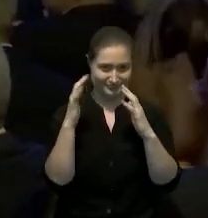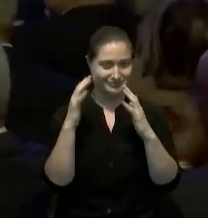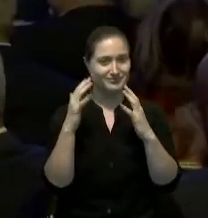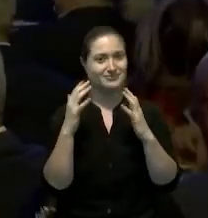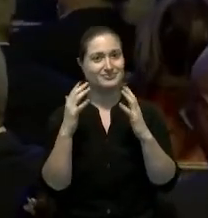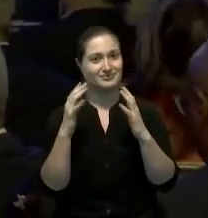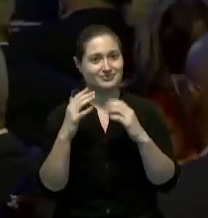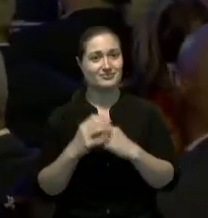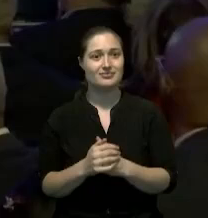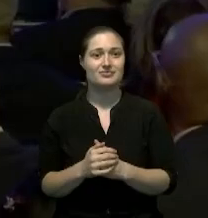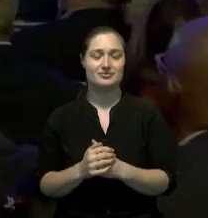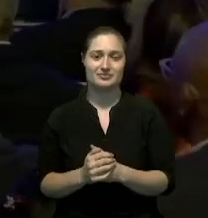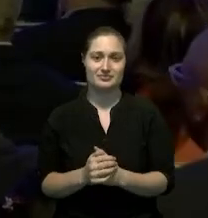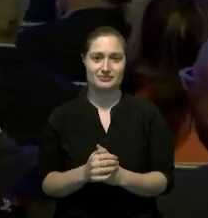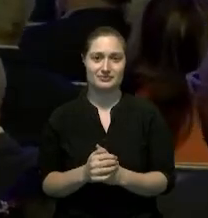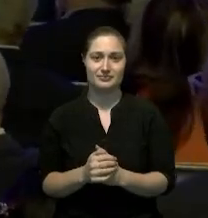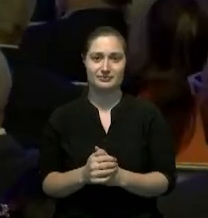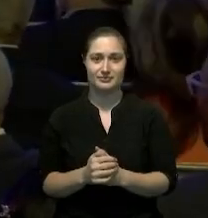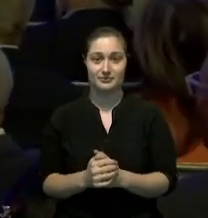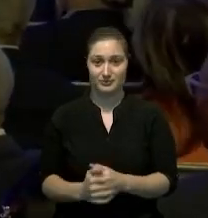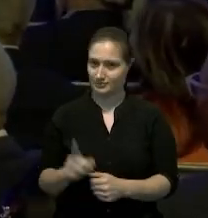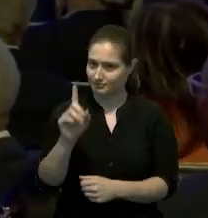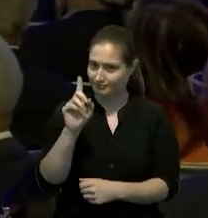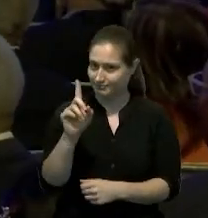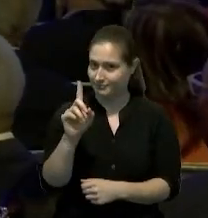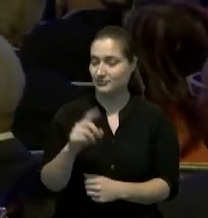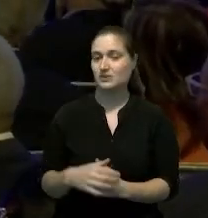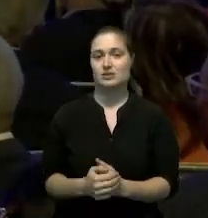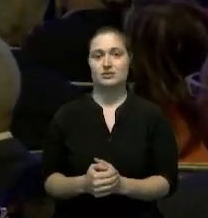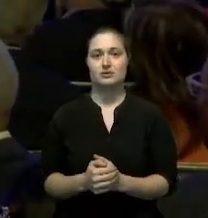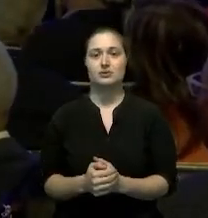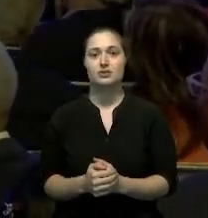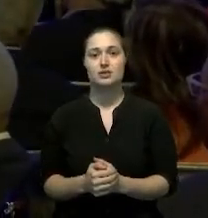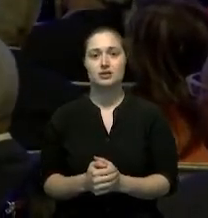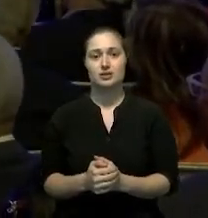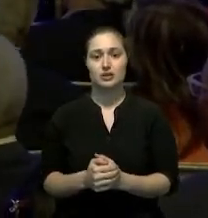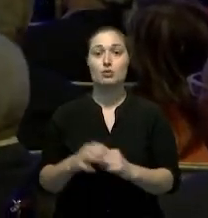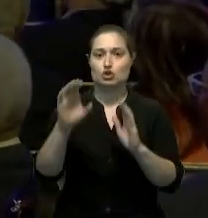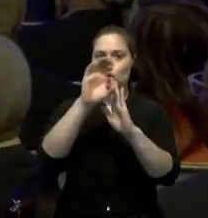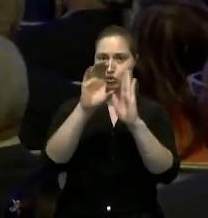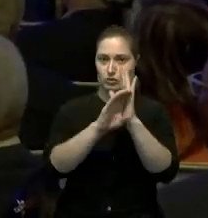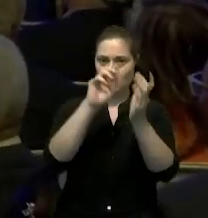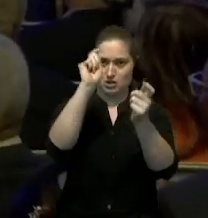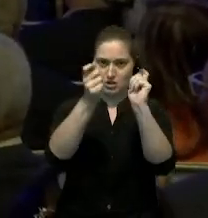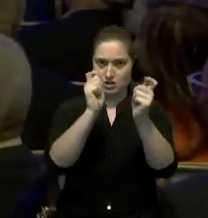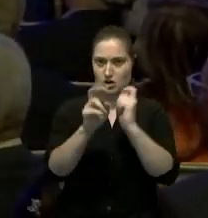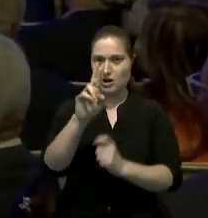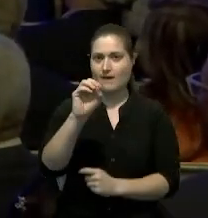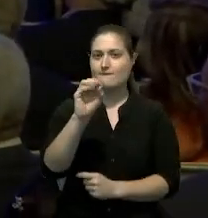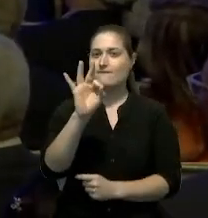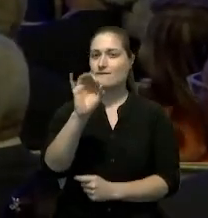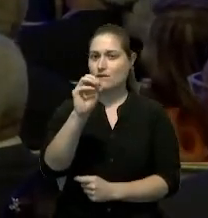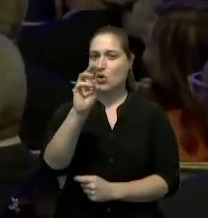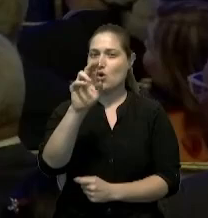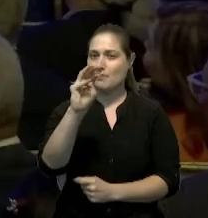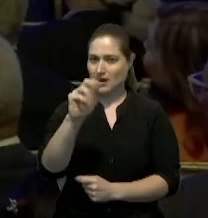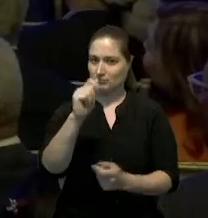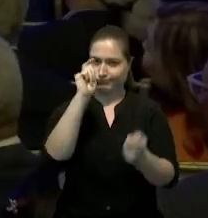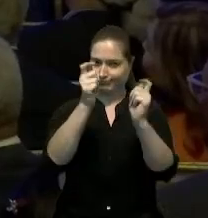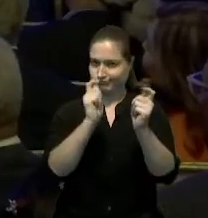que en esta reforma en la parte de la reforma constitucional yo también